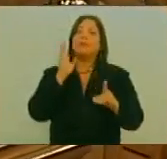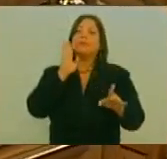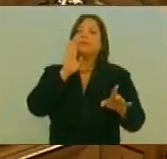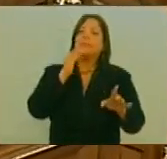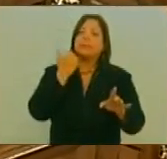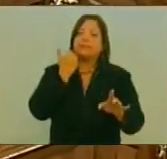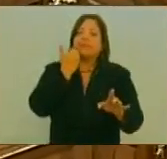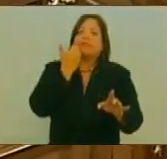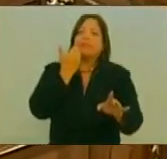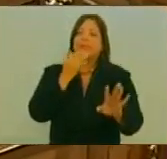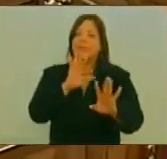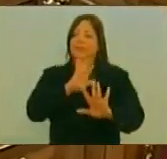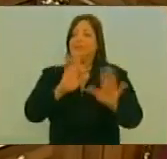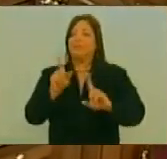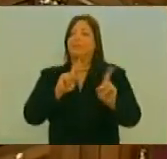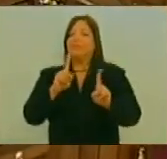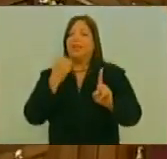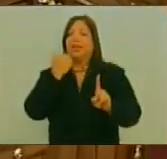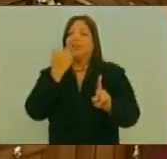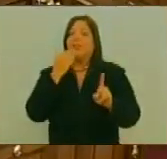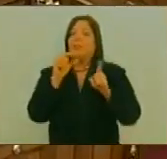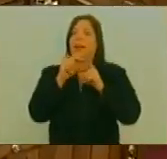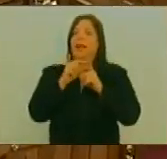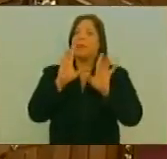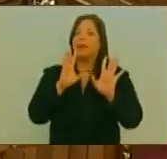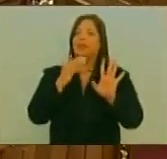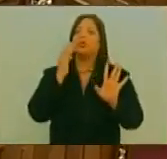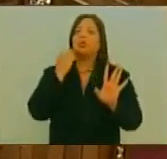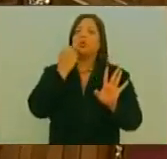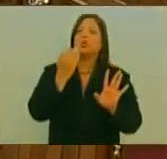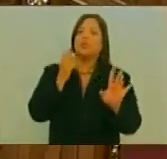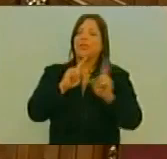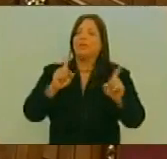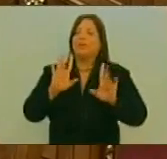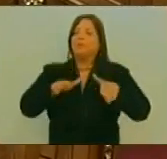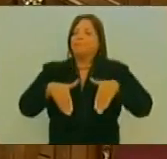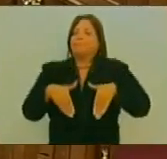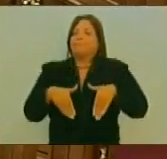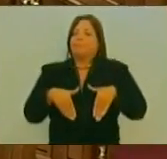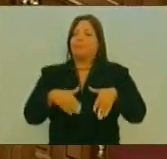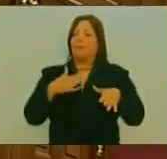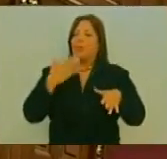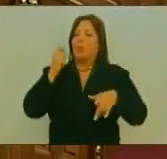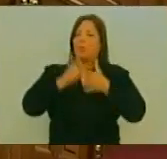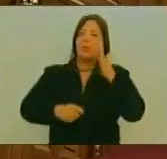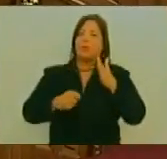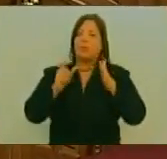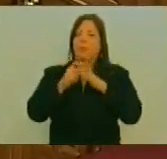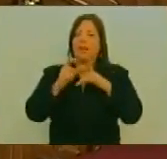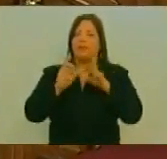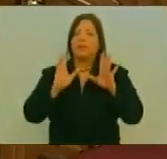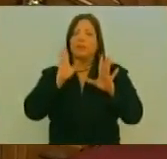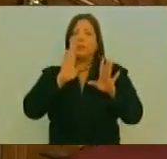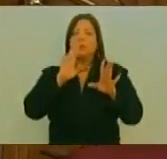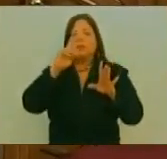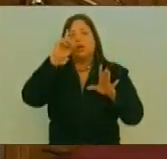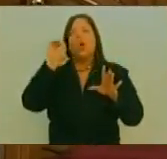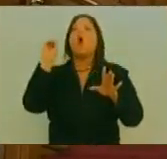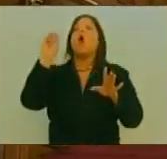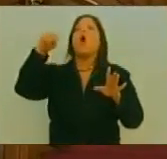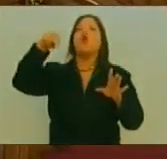invitados Internacionales Lo dijeron A propósito De conmemorar El discurso De nuestro Comandante Supremo En la ONU